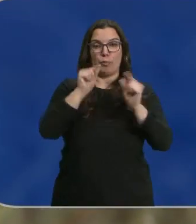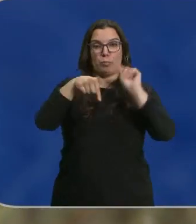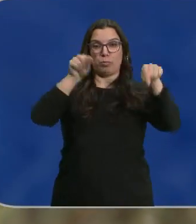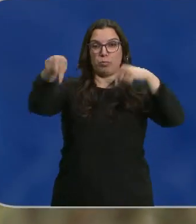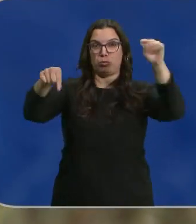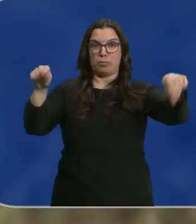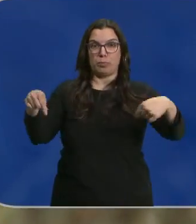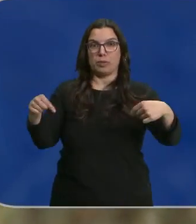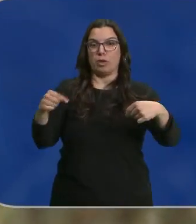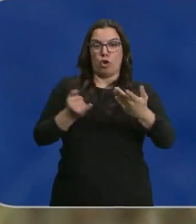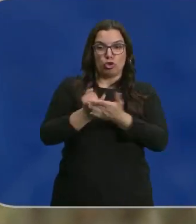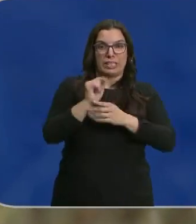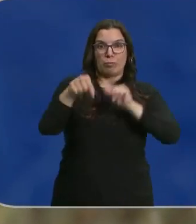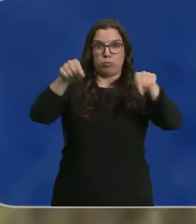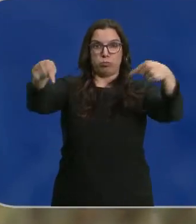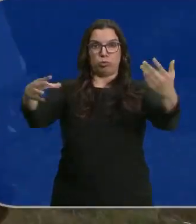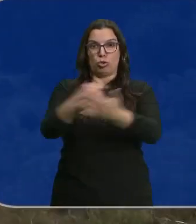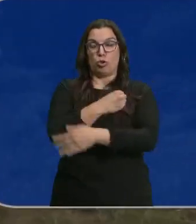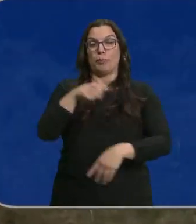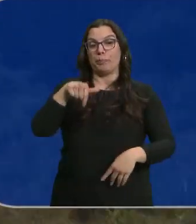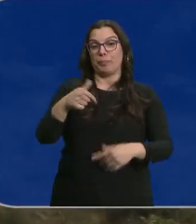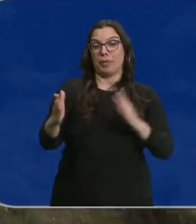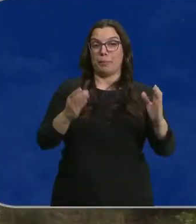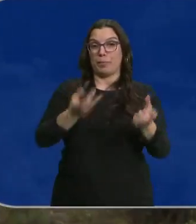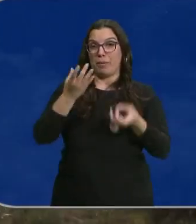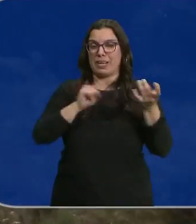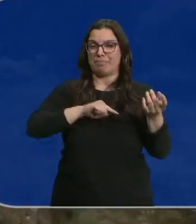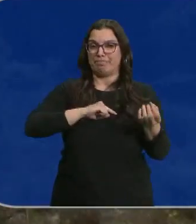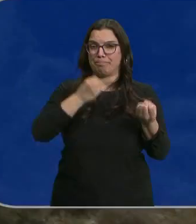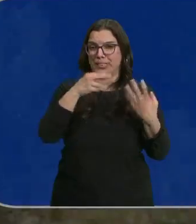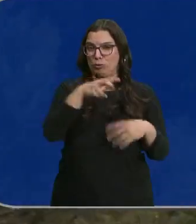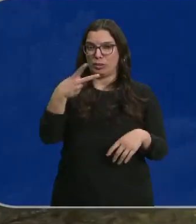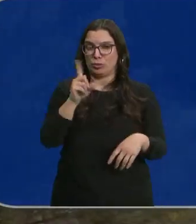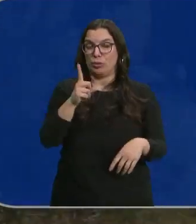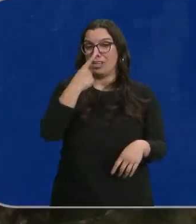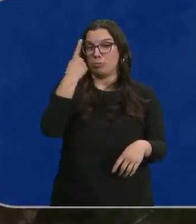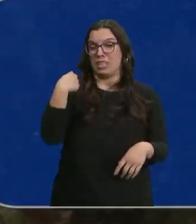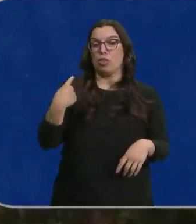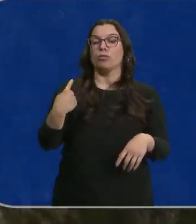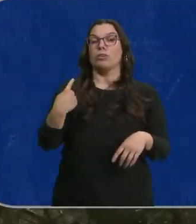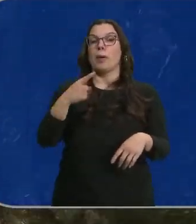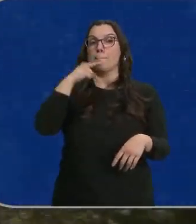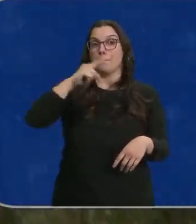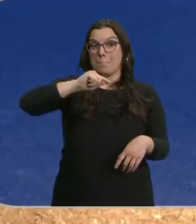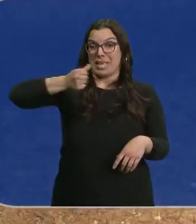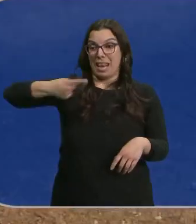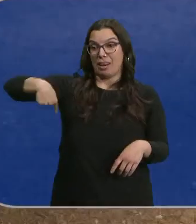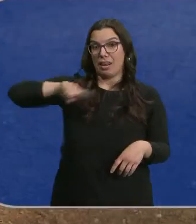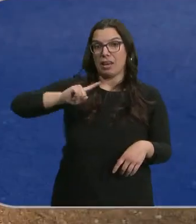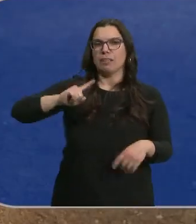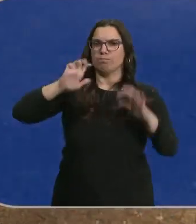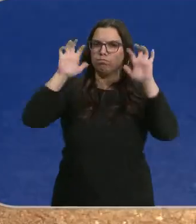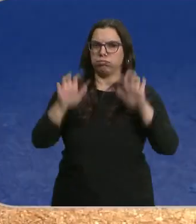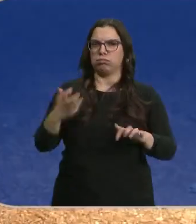todas las flores, de todas las cosechas. Esta primavera no deja buenas sensaciones. El año pasado la producción de miel de estas apicultoras